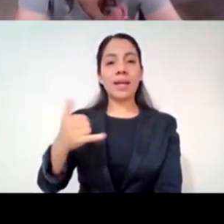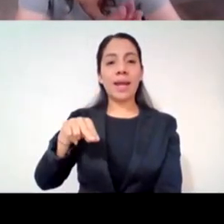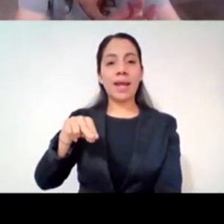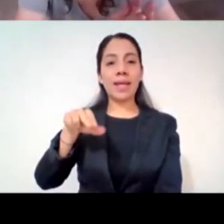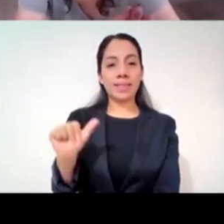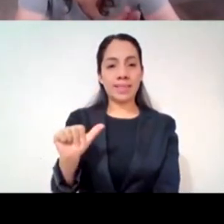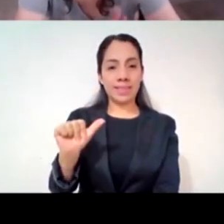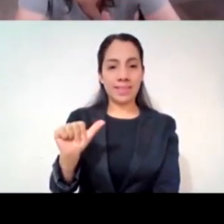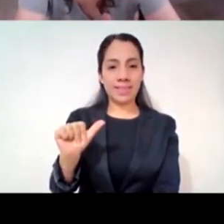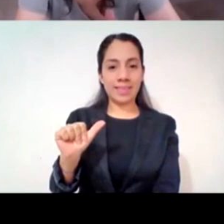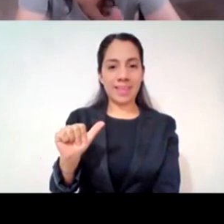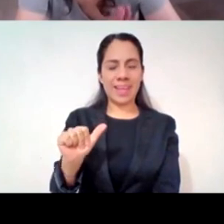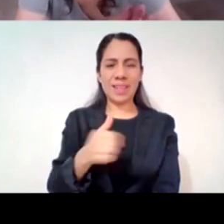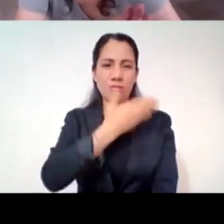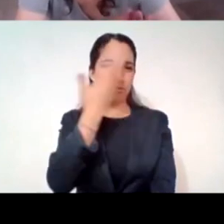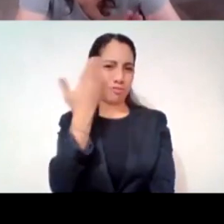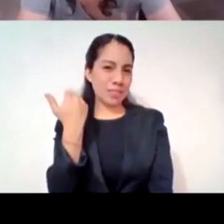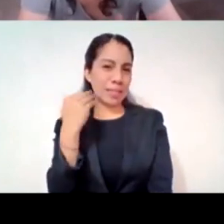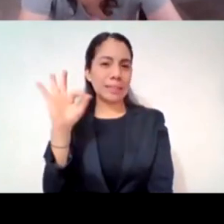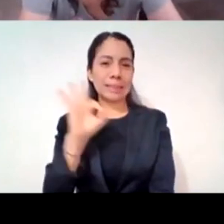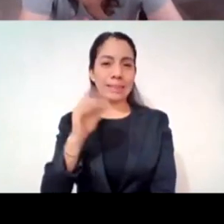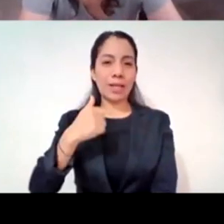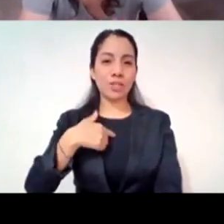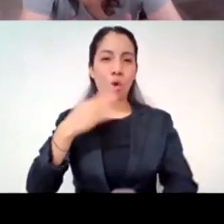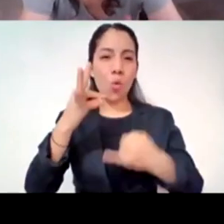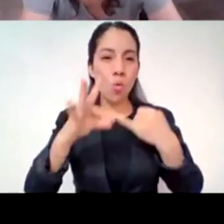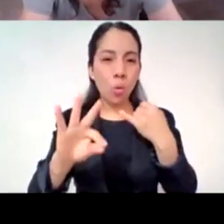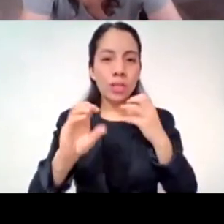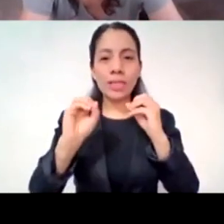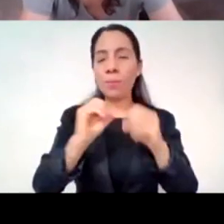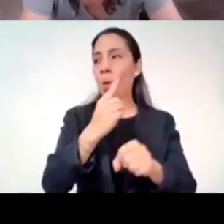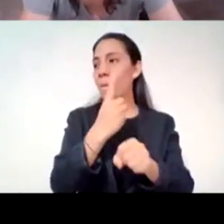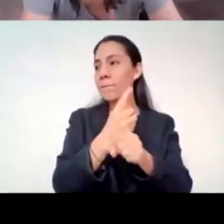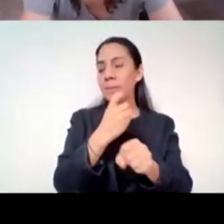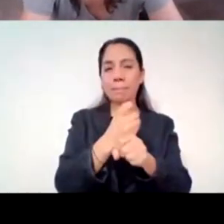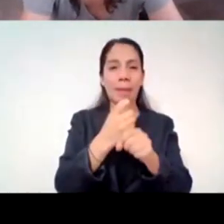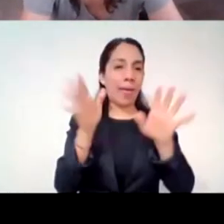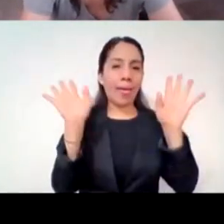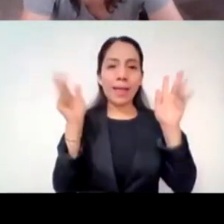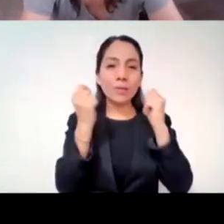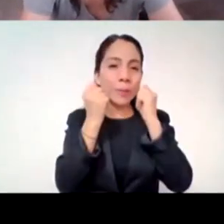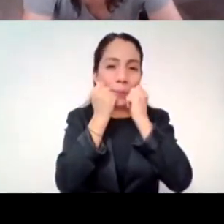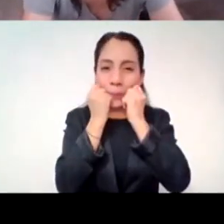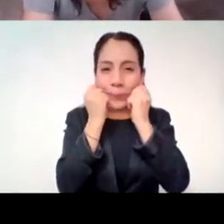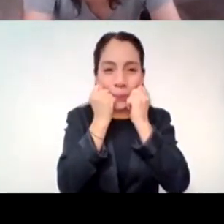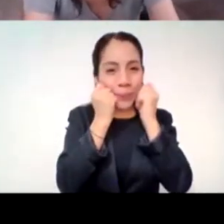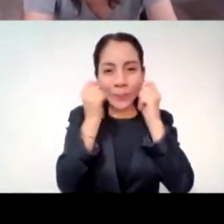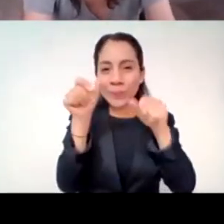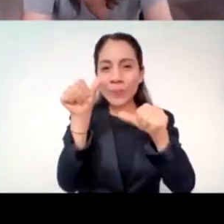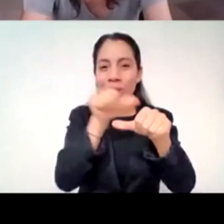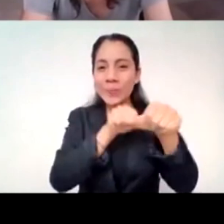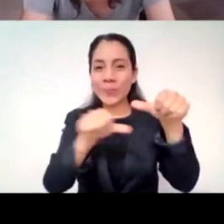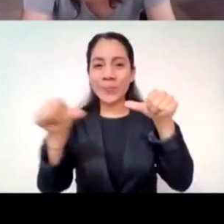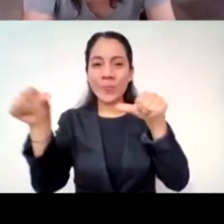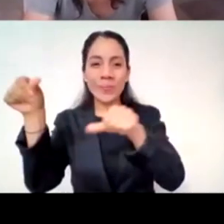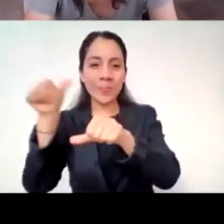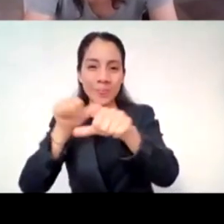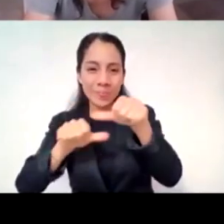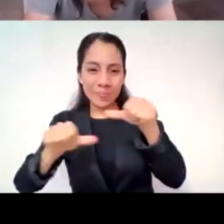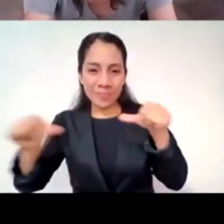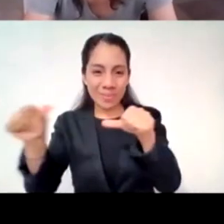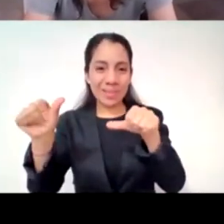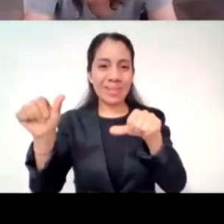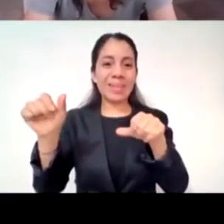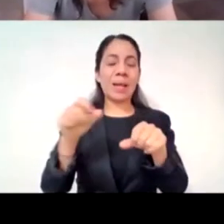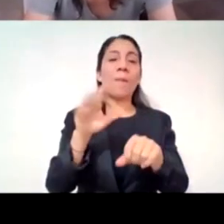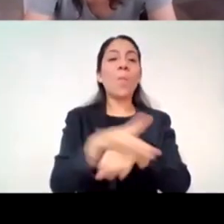si es mejor ser el último, el primero, ya vamos a ir moviendo porque no es como el que se apellidaba con Z